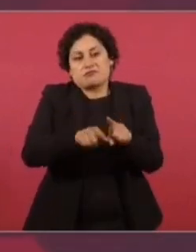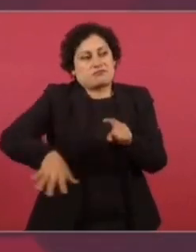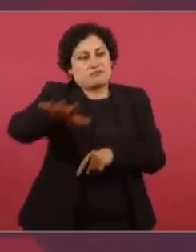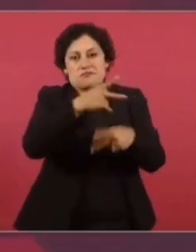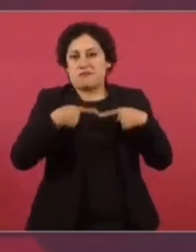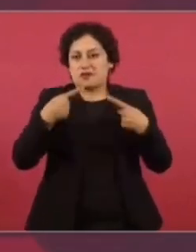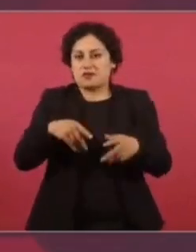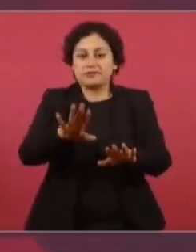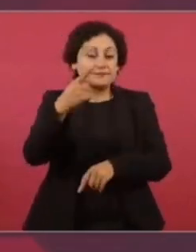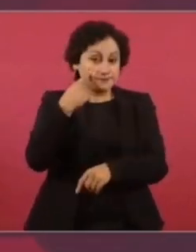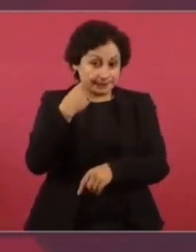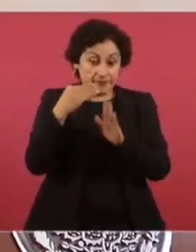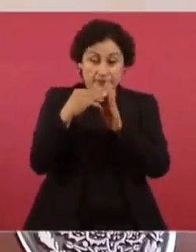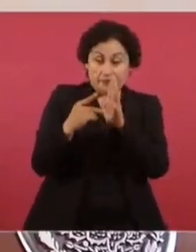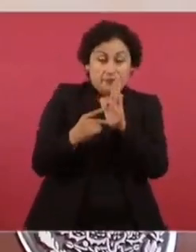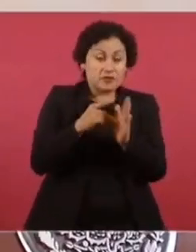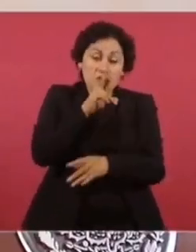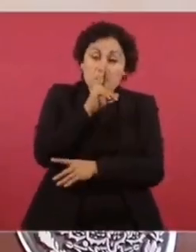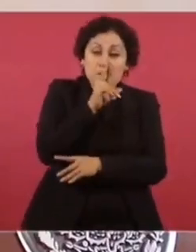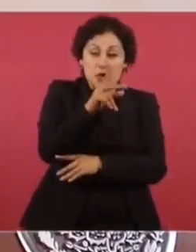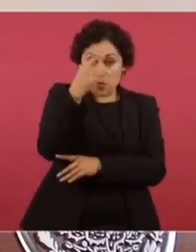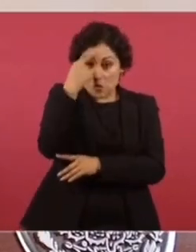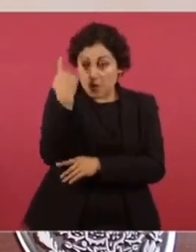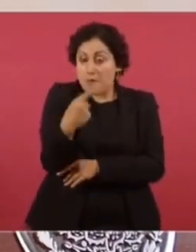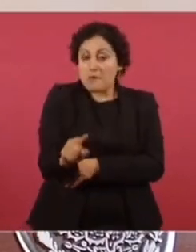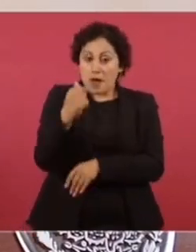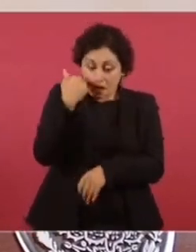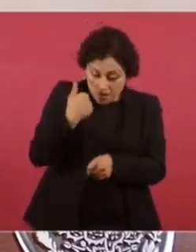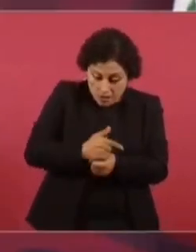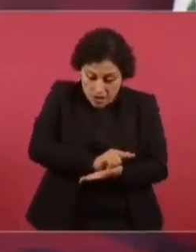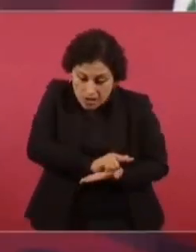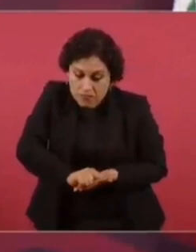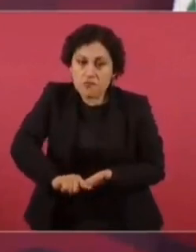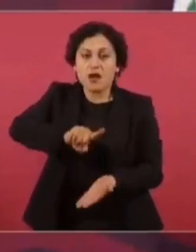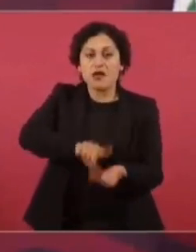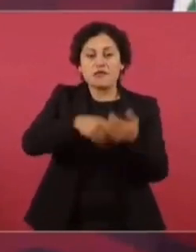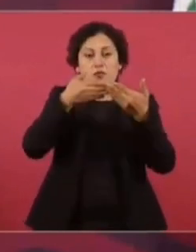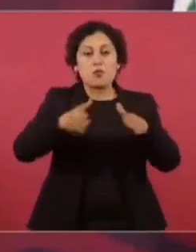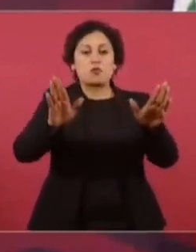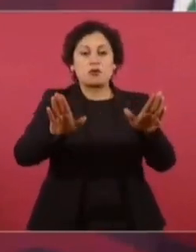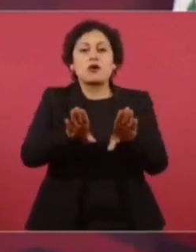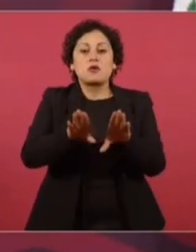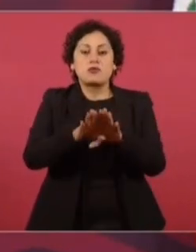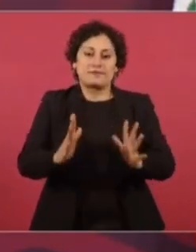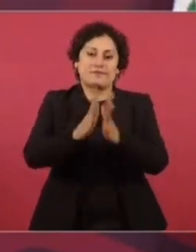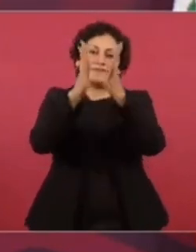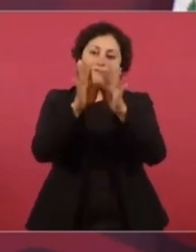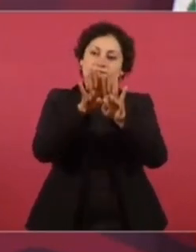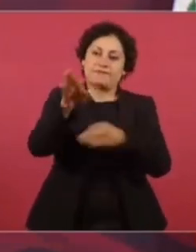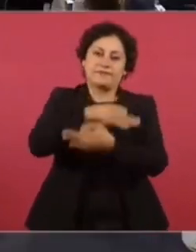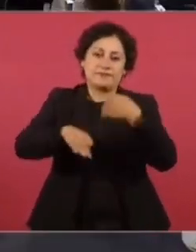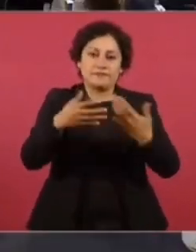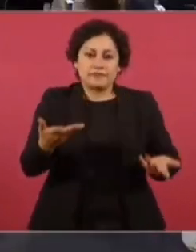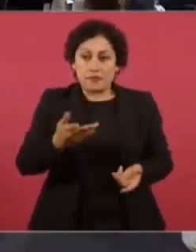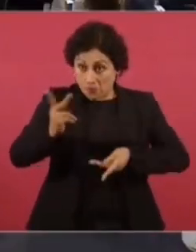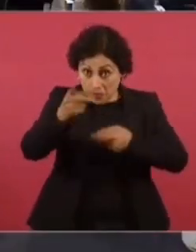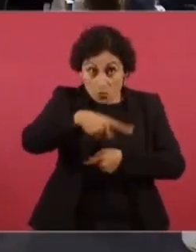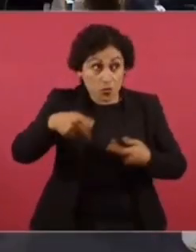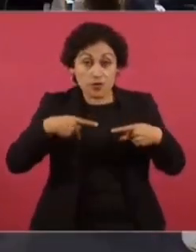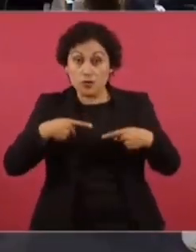El mejor método para limpiar, para purificar la vida pública es el método democrático. Preguntarle al pueblo